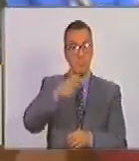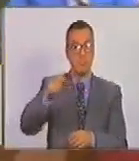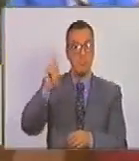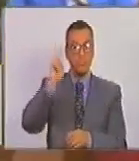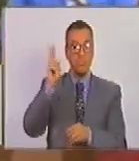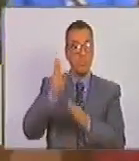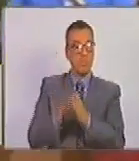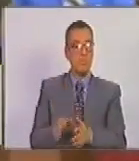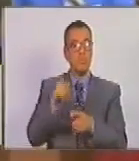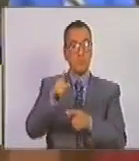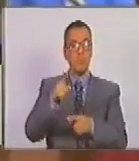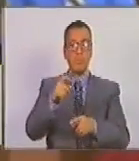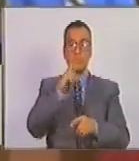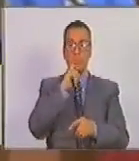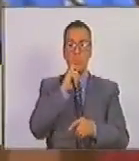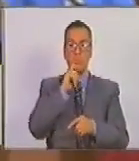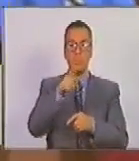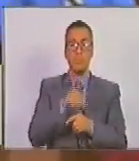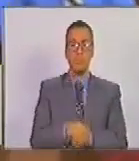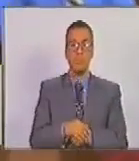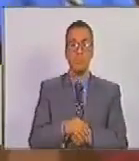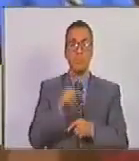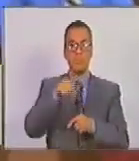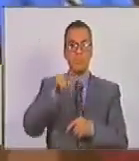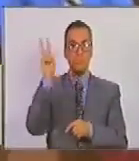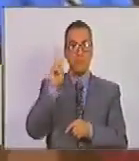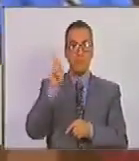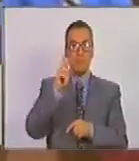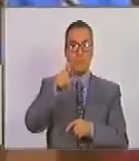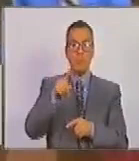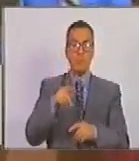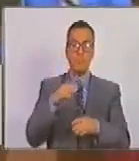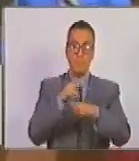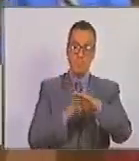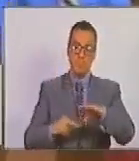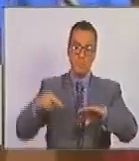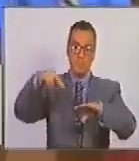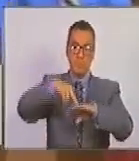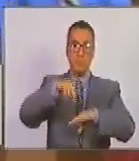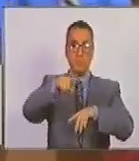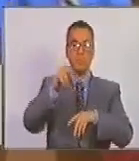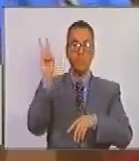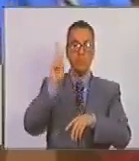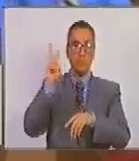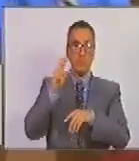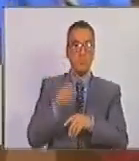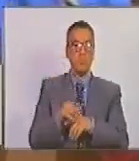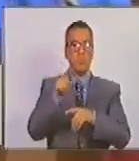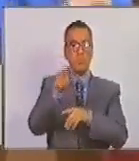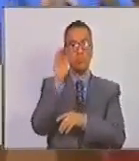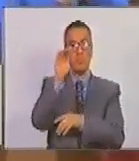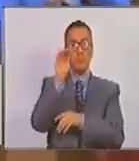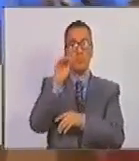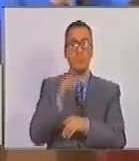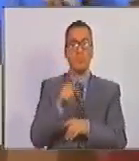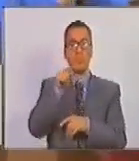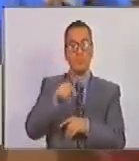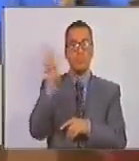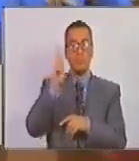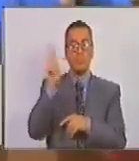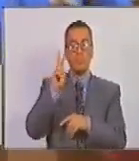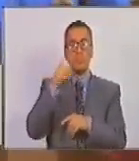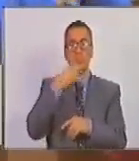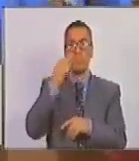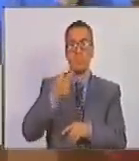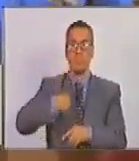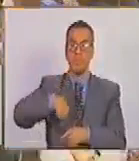que aún en las dificultades esa es la Venezuela que se levanta, esa es la Venezuela del futuro, esa es la Venezuela